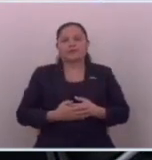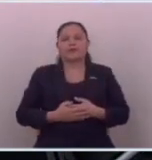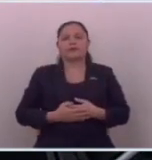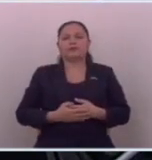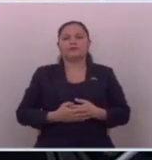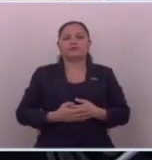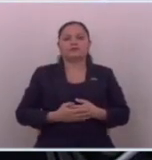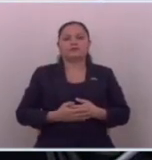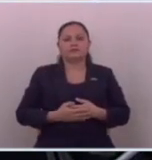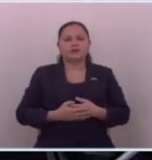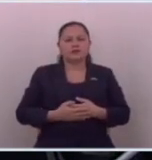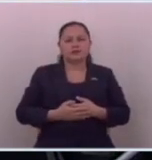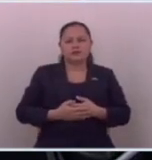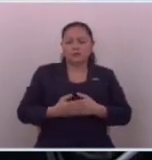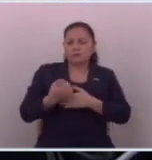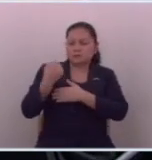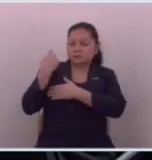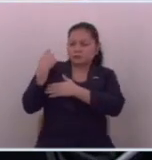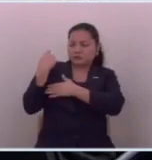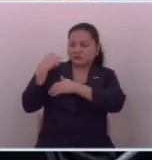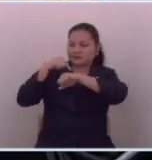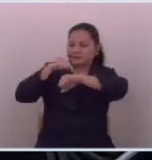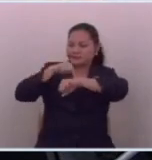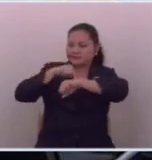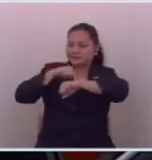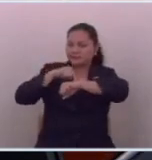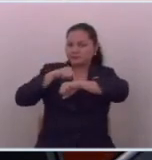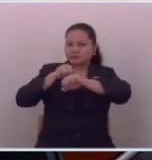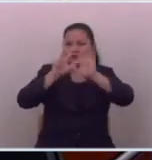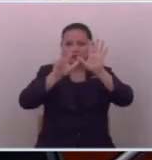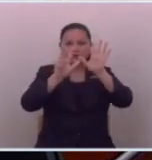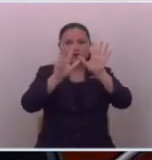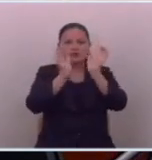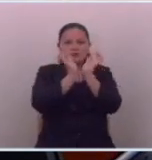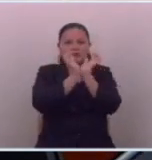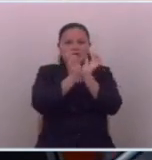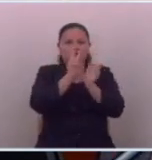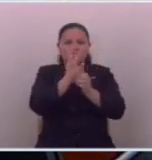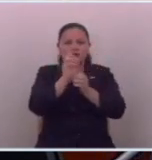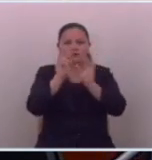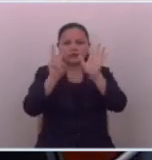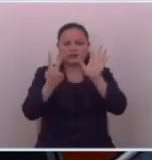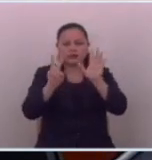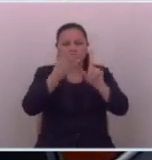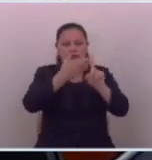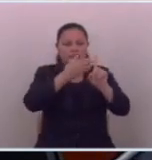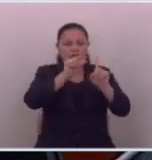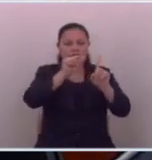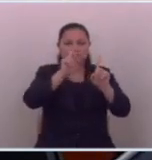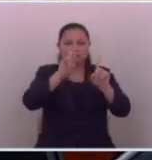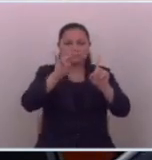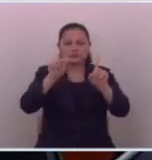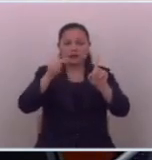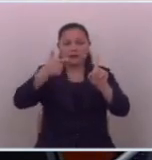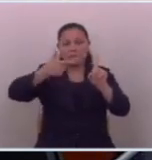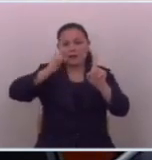no nos vayamos tan lejos 8 de mayo del 2007 alirio alfredes chávez atacado a tiros por